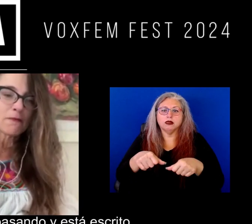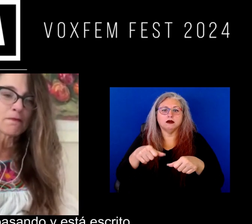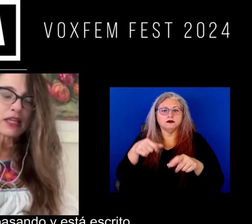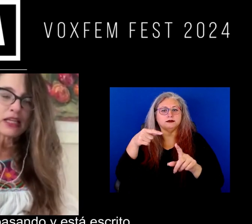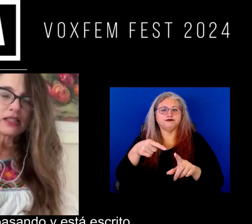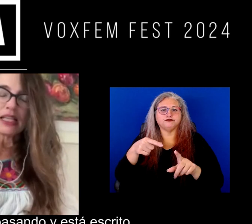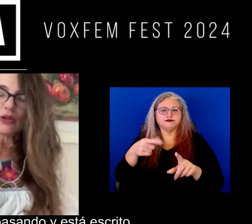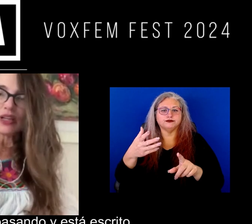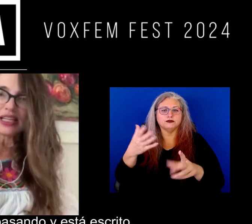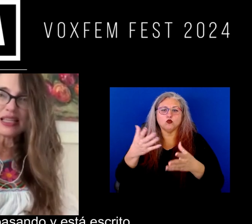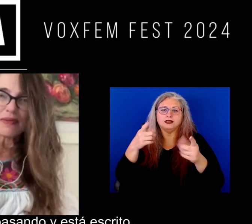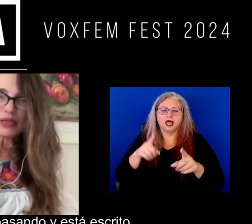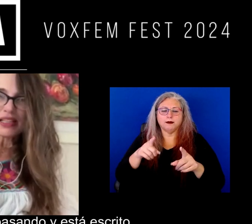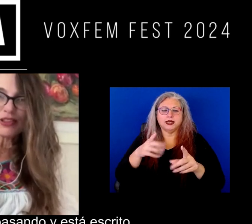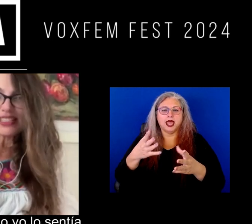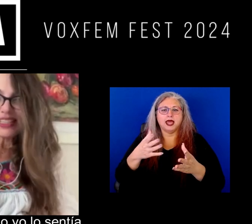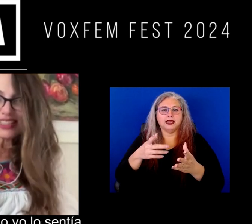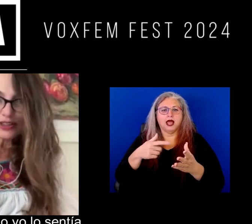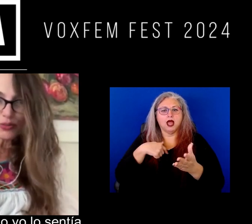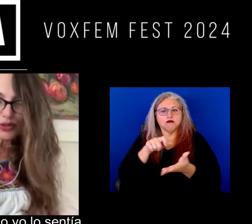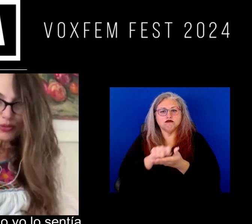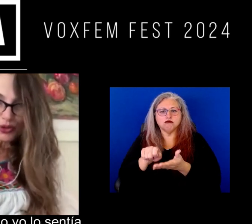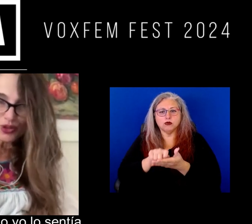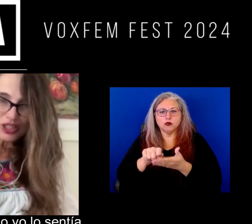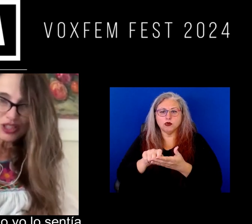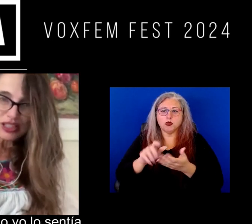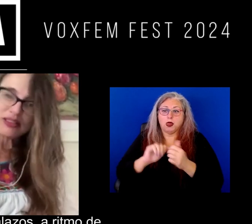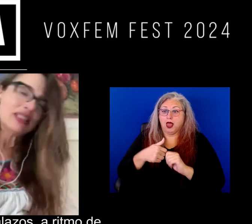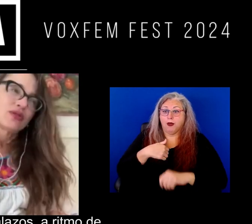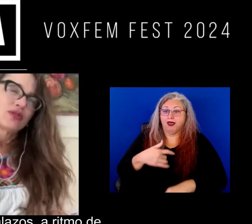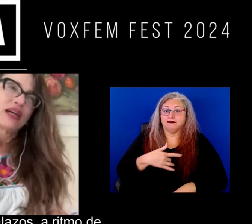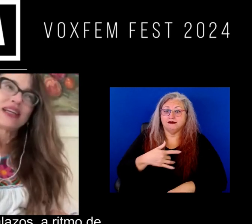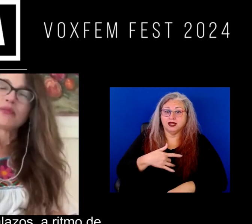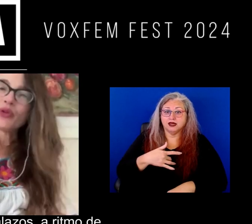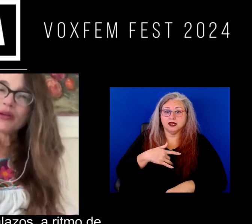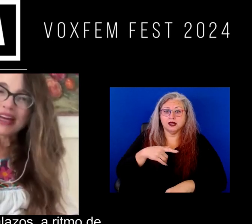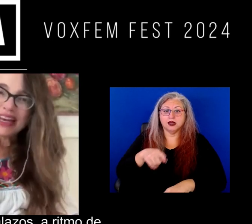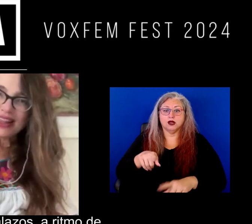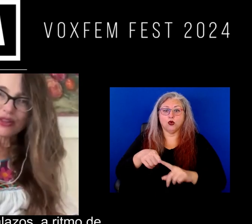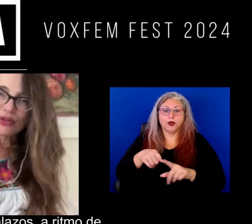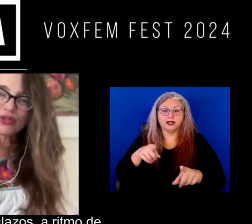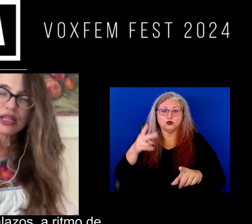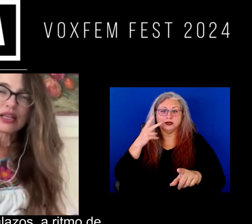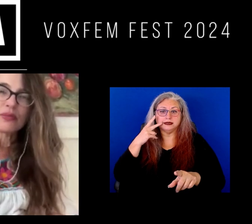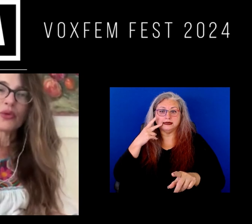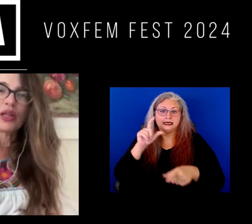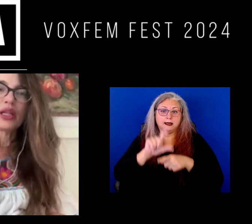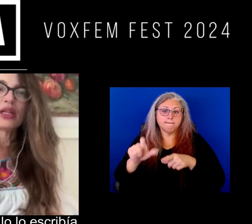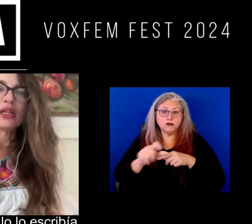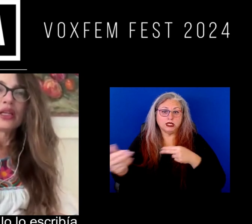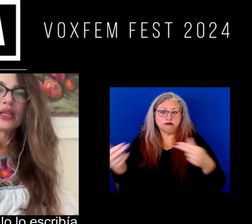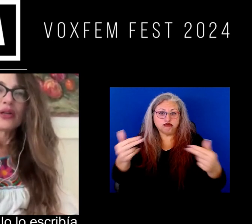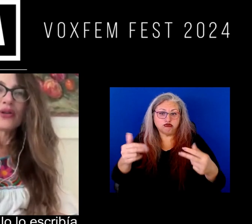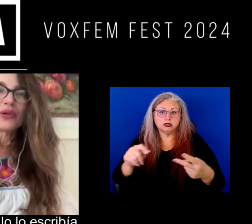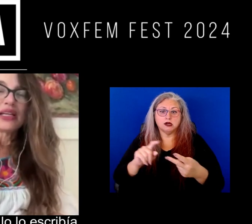¿no? de lo que estaba pasando y está escrito pues como yo lo sentía a ritmo de balazos a ritmo de